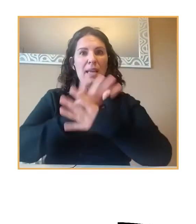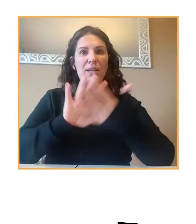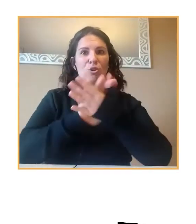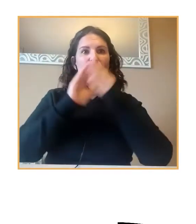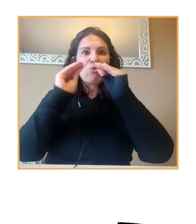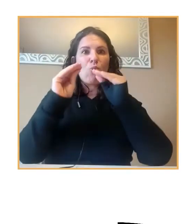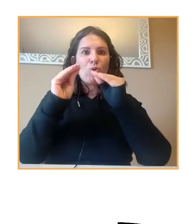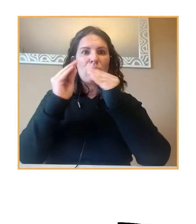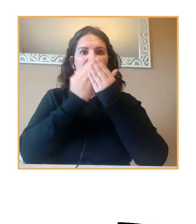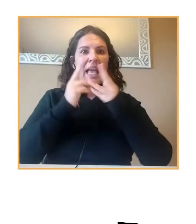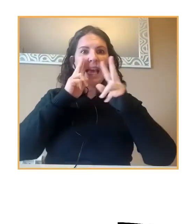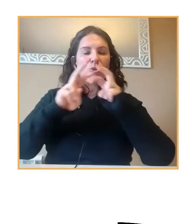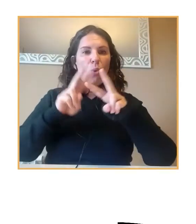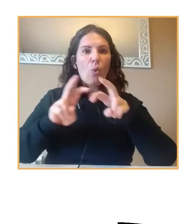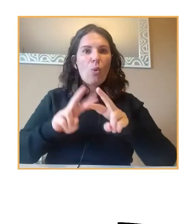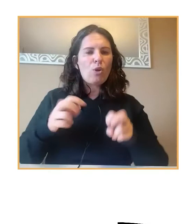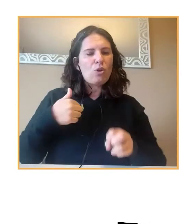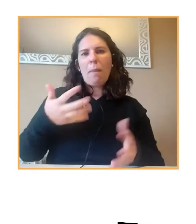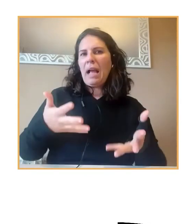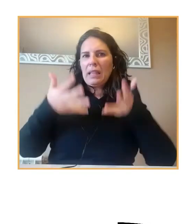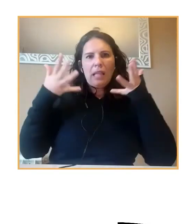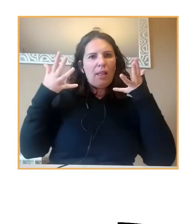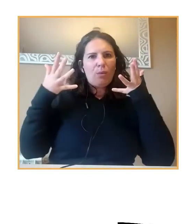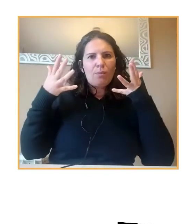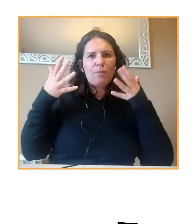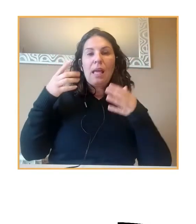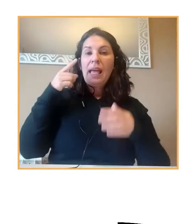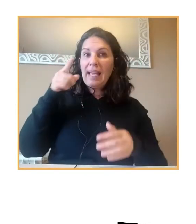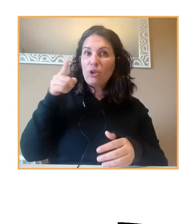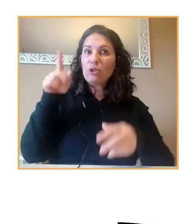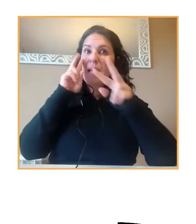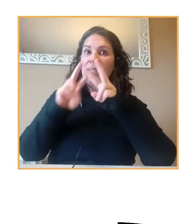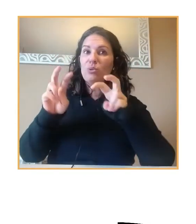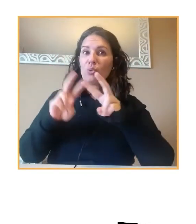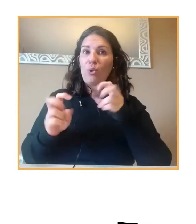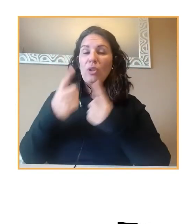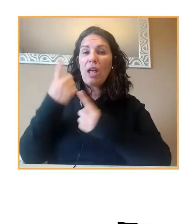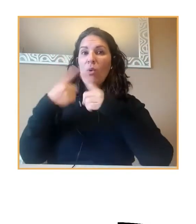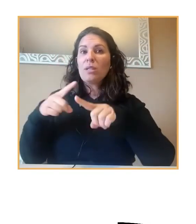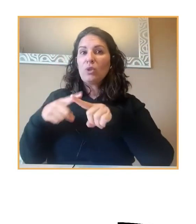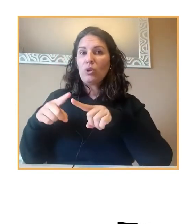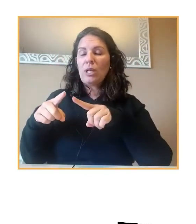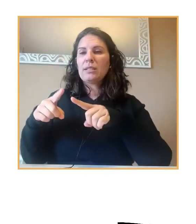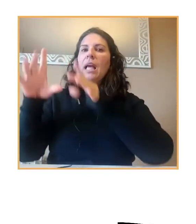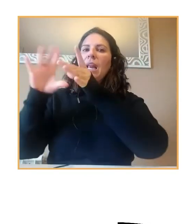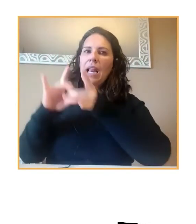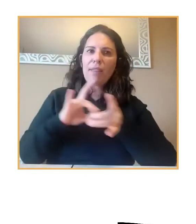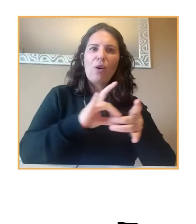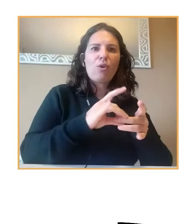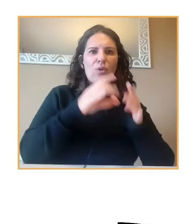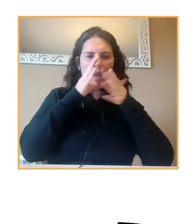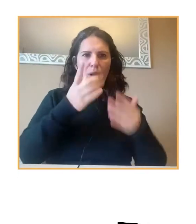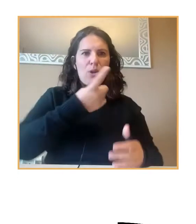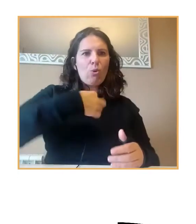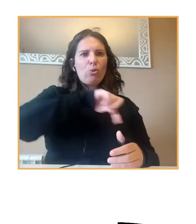en algunas cosas como ahora veremos pues están en relación con lo que nosotros hemos encontrado